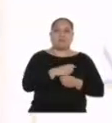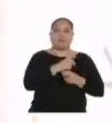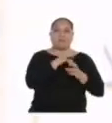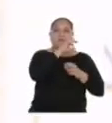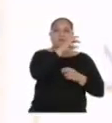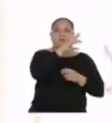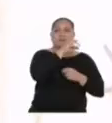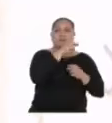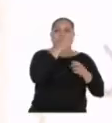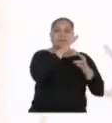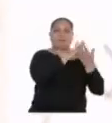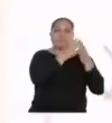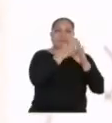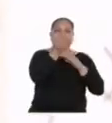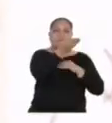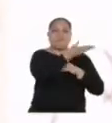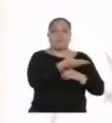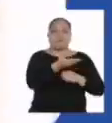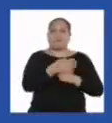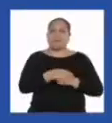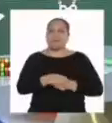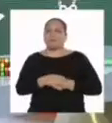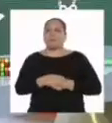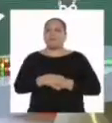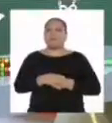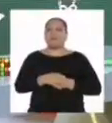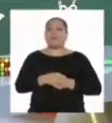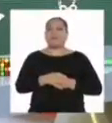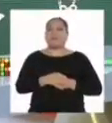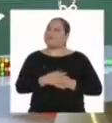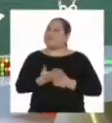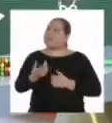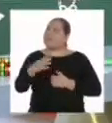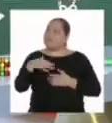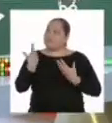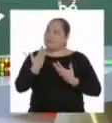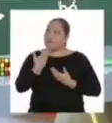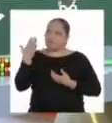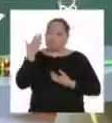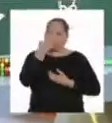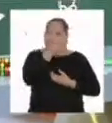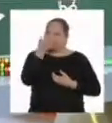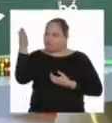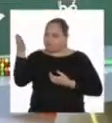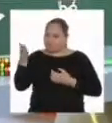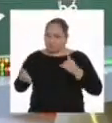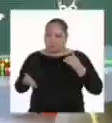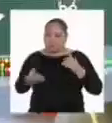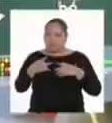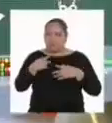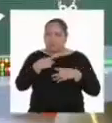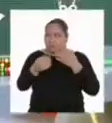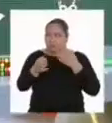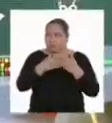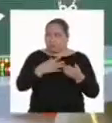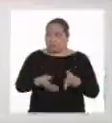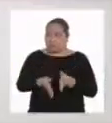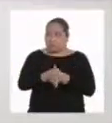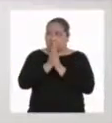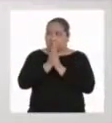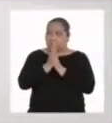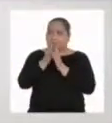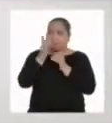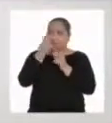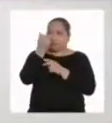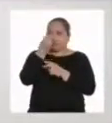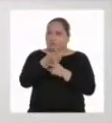municipales de crédito popular. Entonces, ¿puedo ir a cualquiera de estas entidades a pedir dinero prestado?